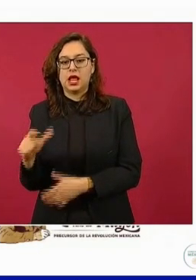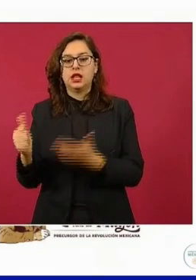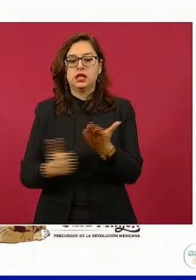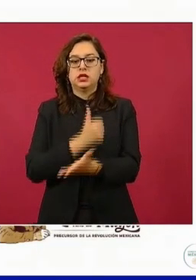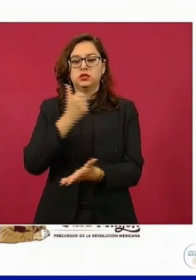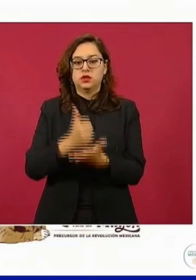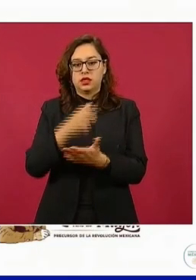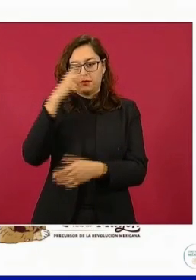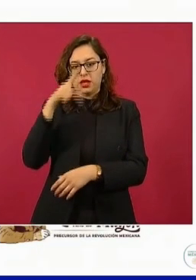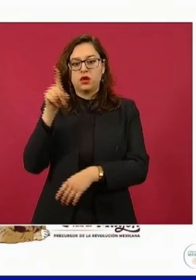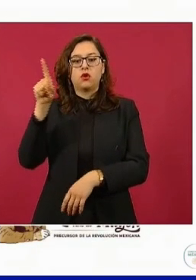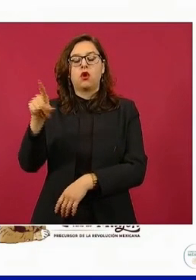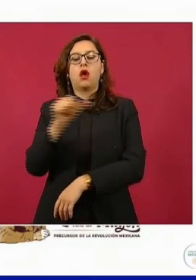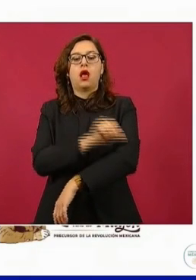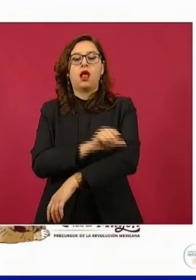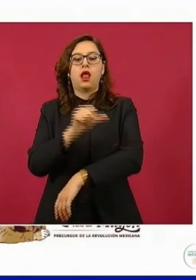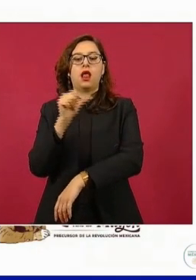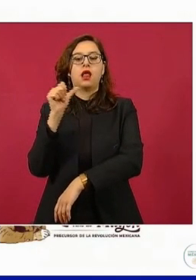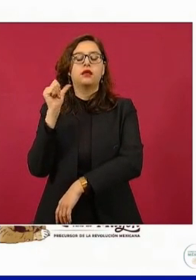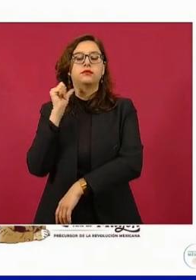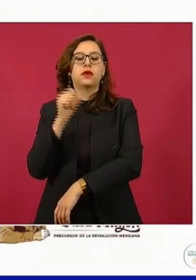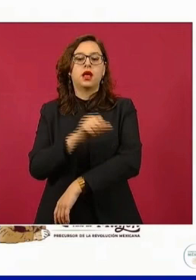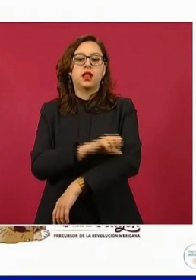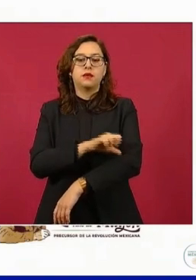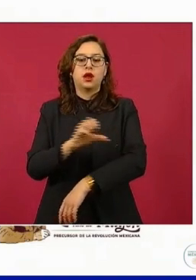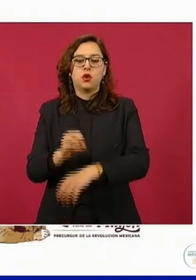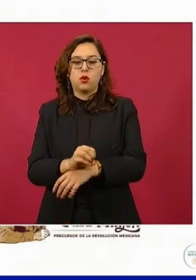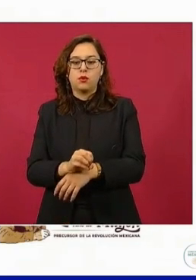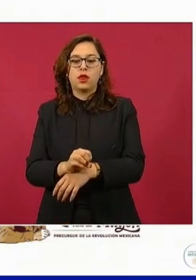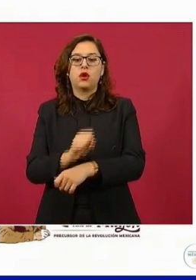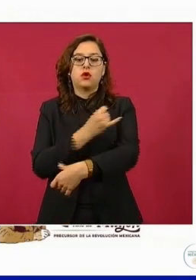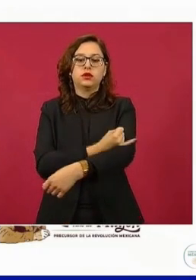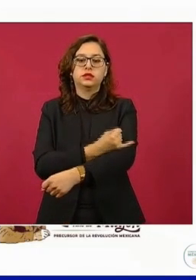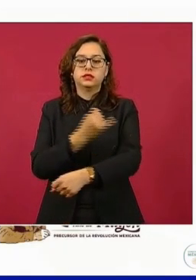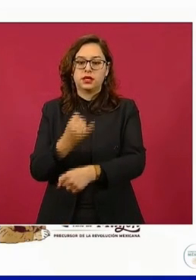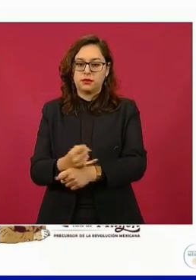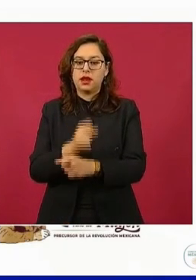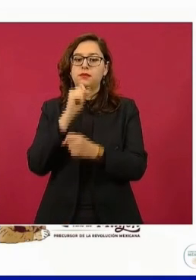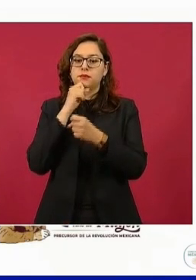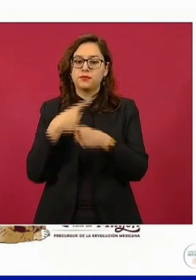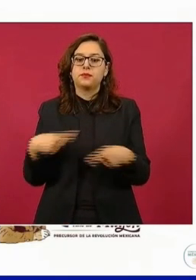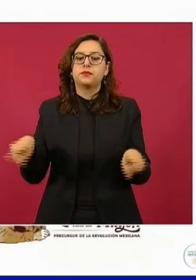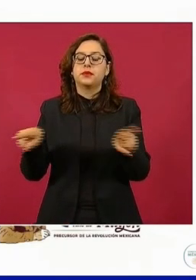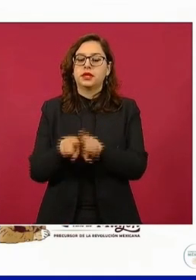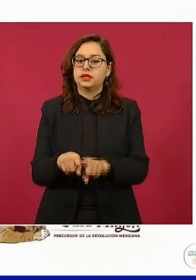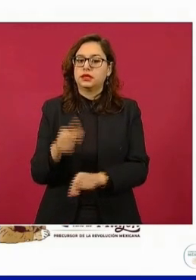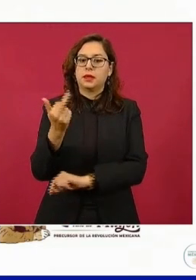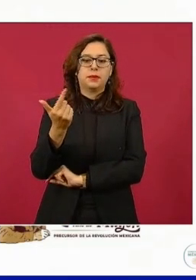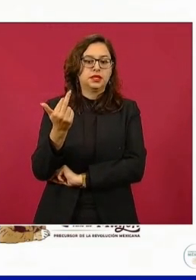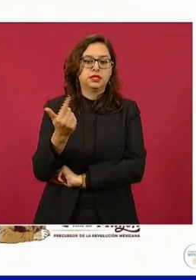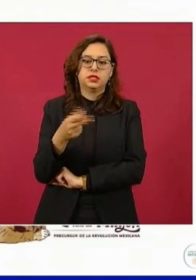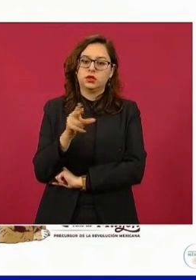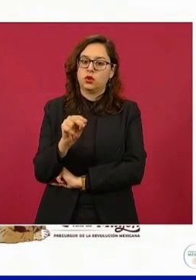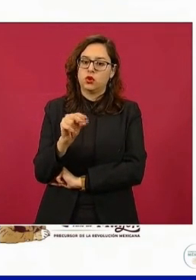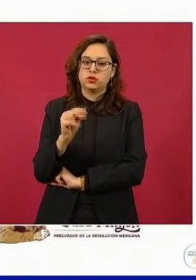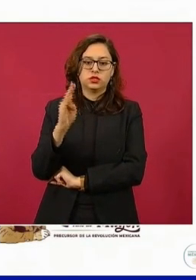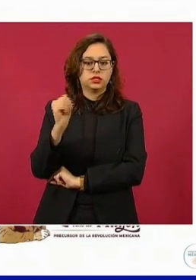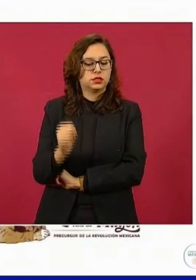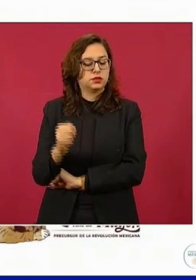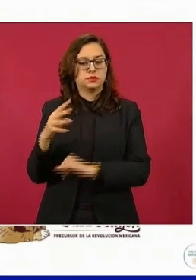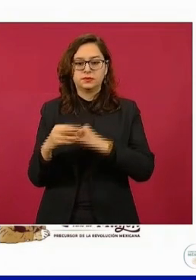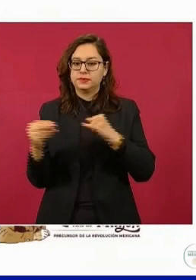de Shell, que le está cargando las pulgas Shell aquí al Valle de México, 25 pesos con 89